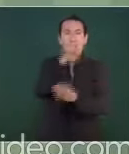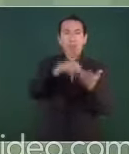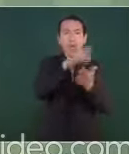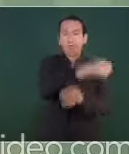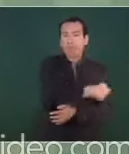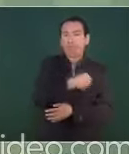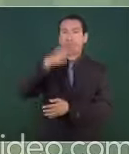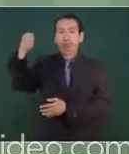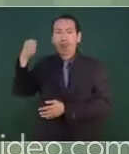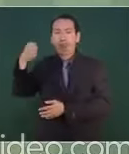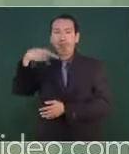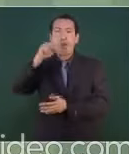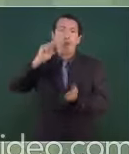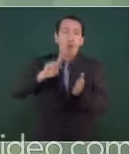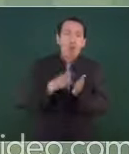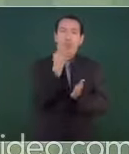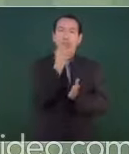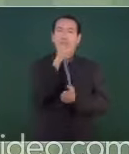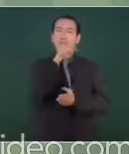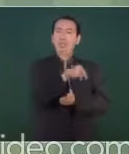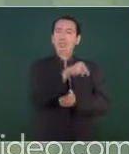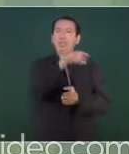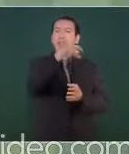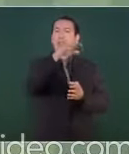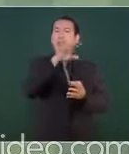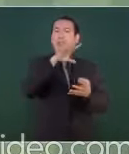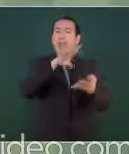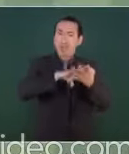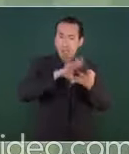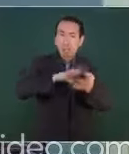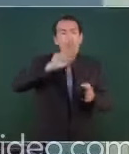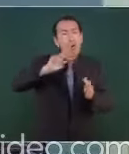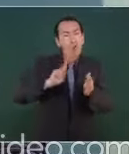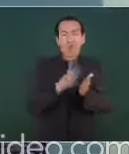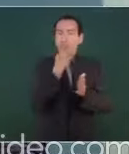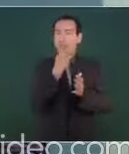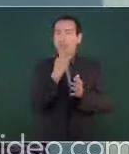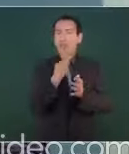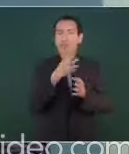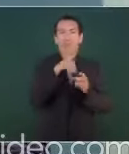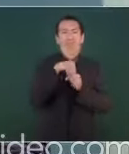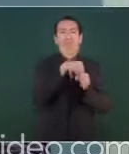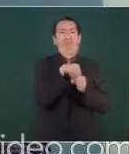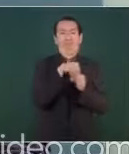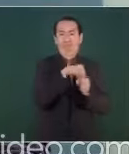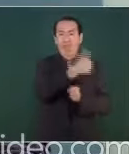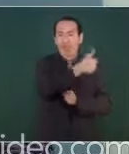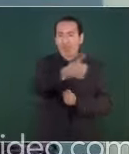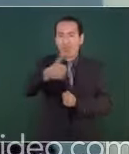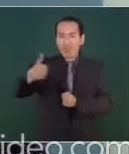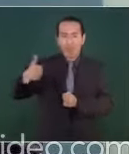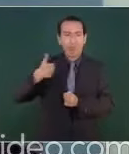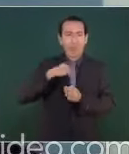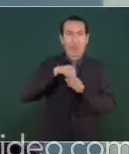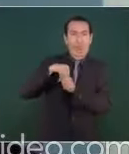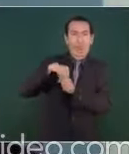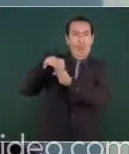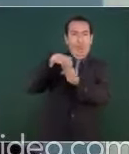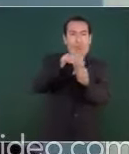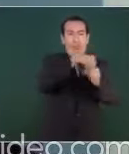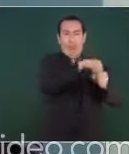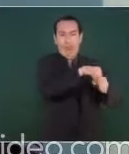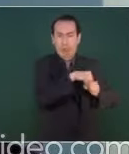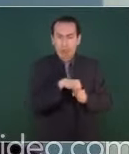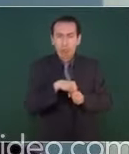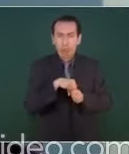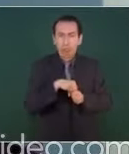incidencia delictiva y por qué se están deteniendo a presuntos delincuentes.